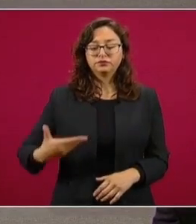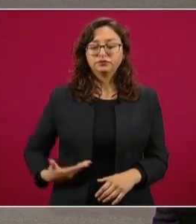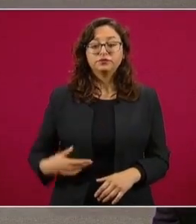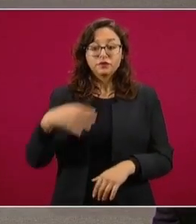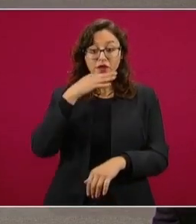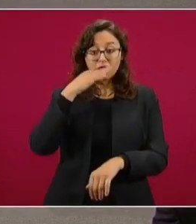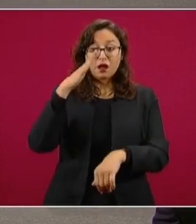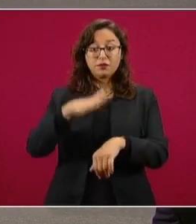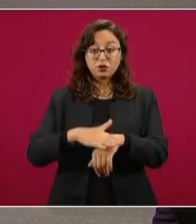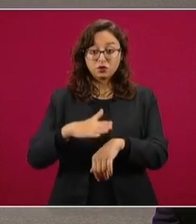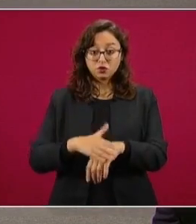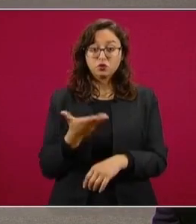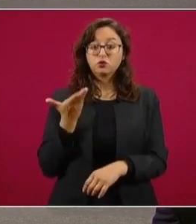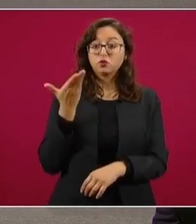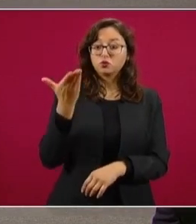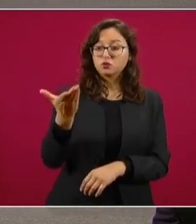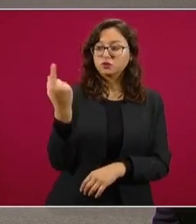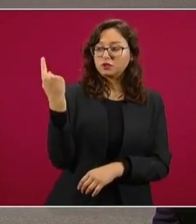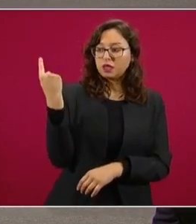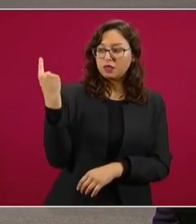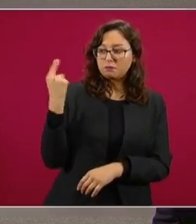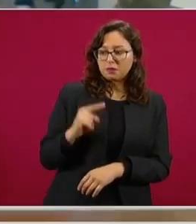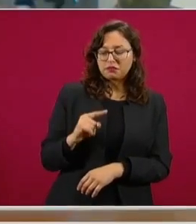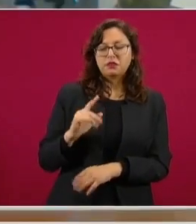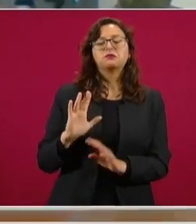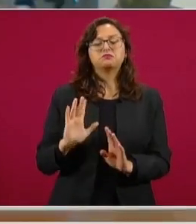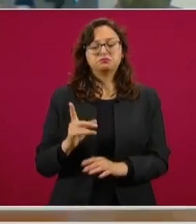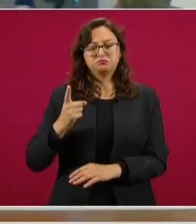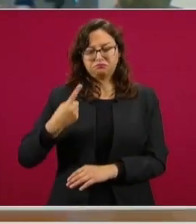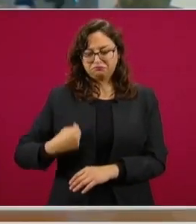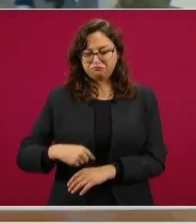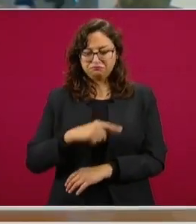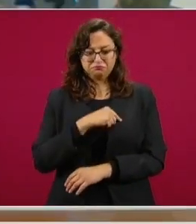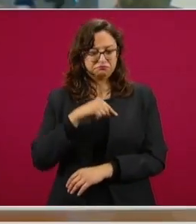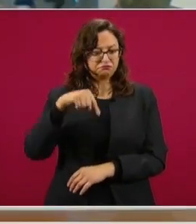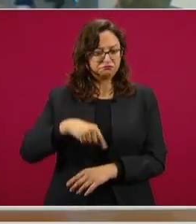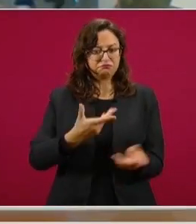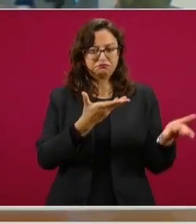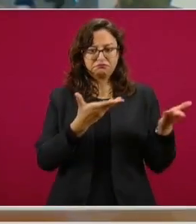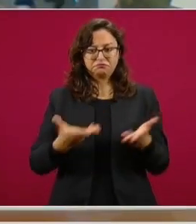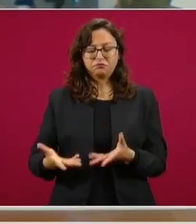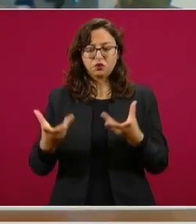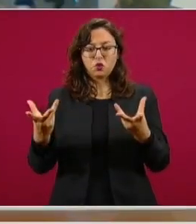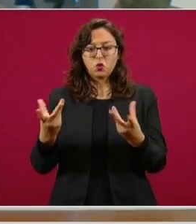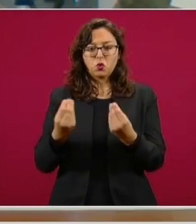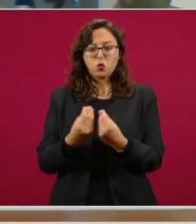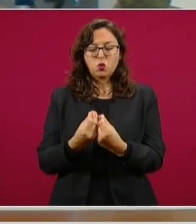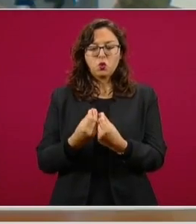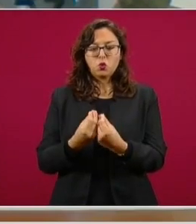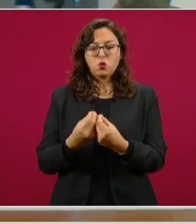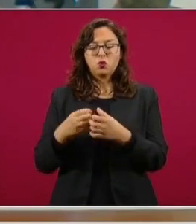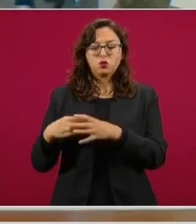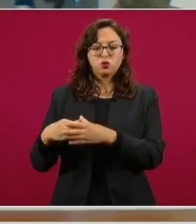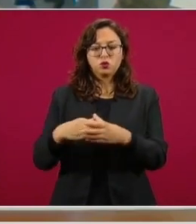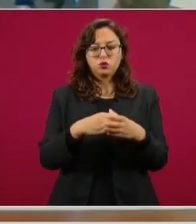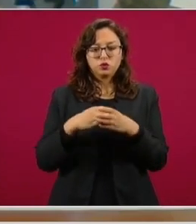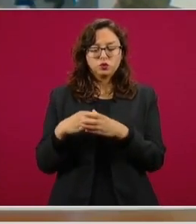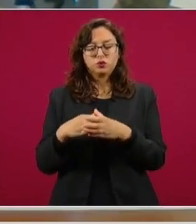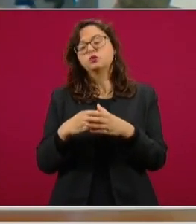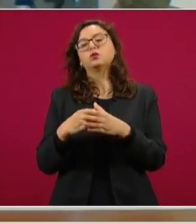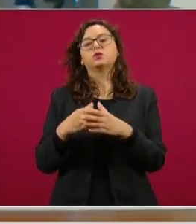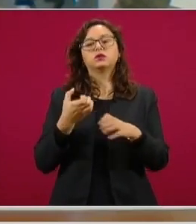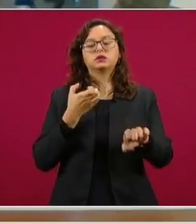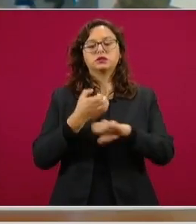instrucciones, desde que llegamos aquí se coordinaron las acciones con ese estado de fuerza, tanto en el estado